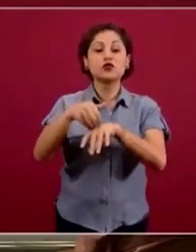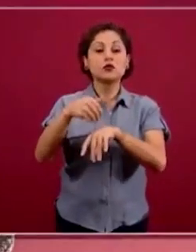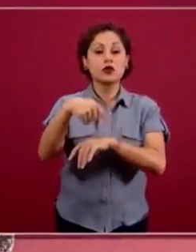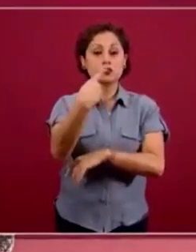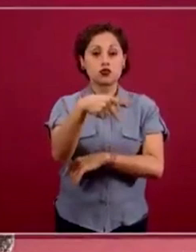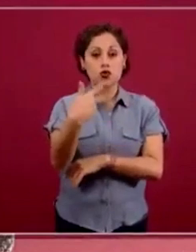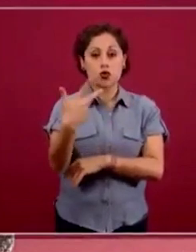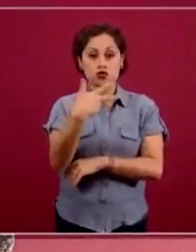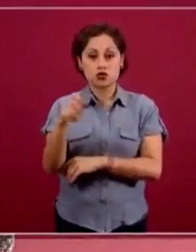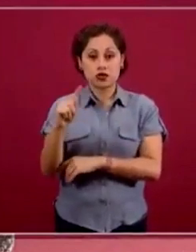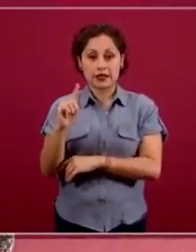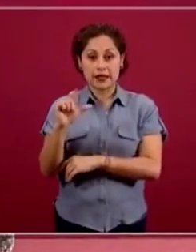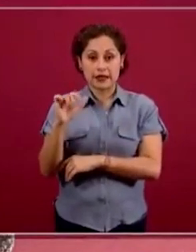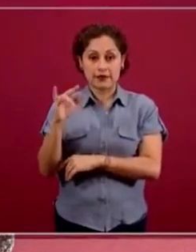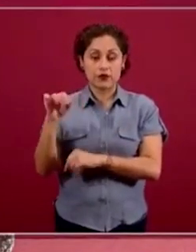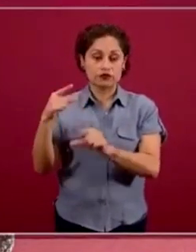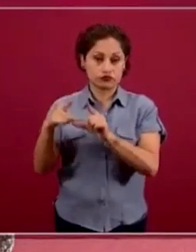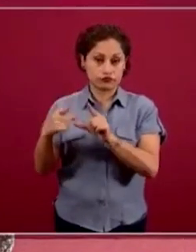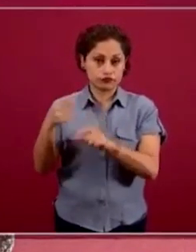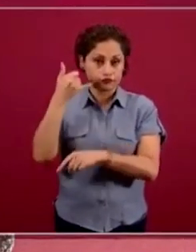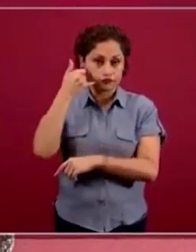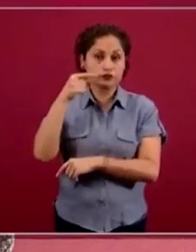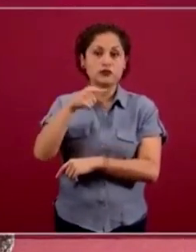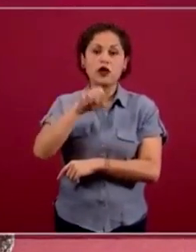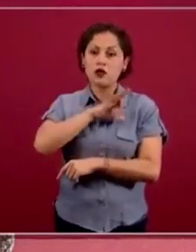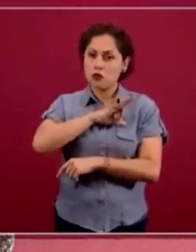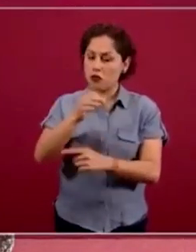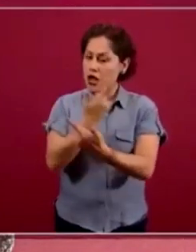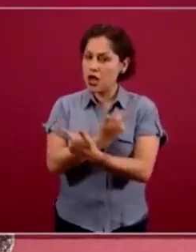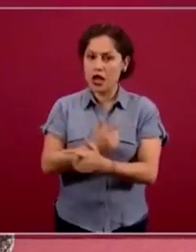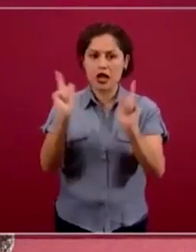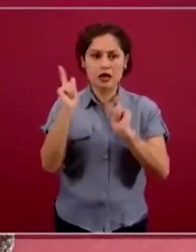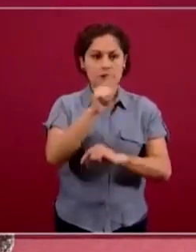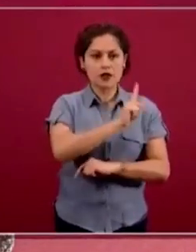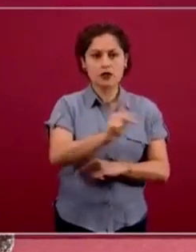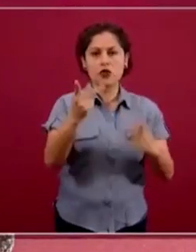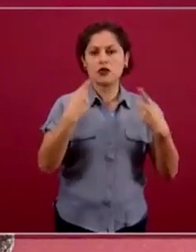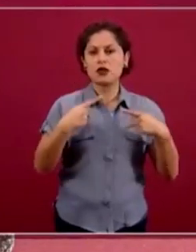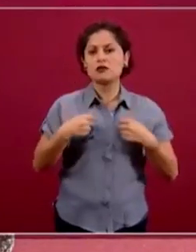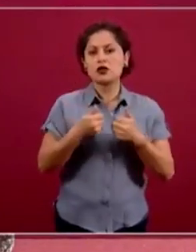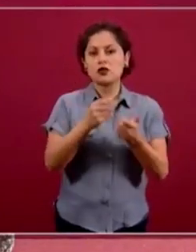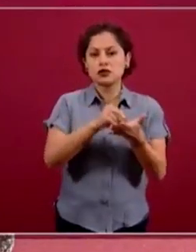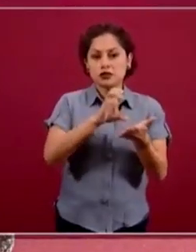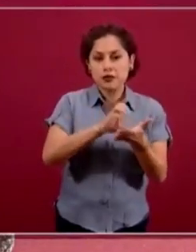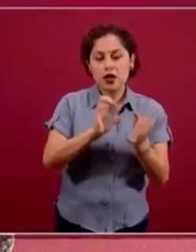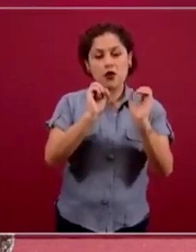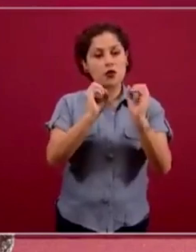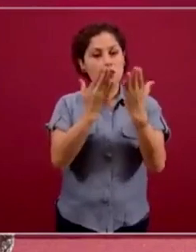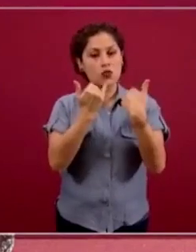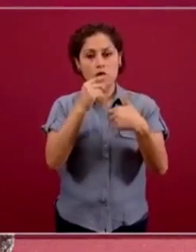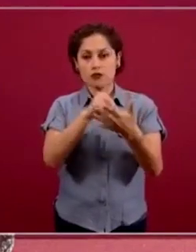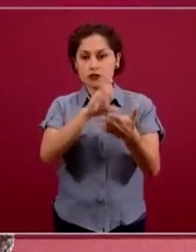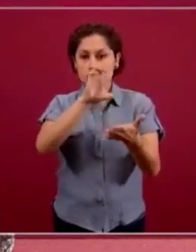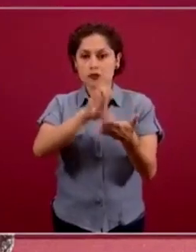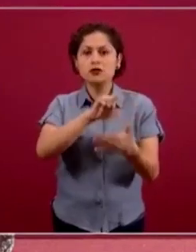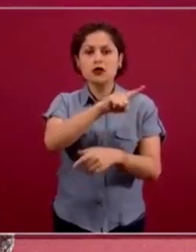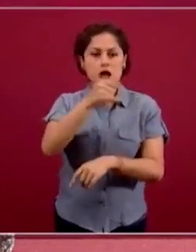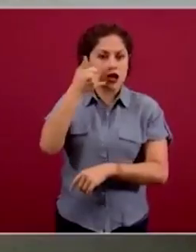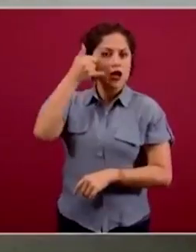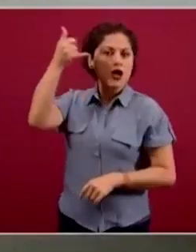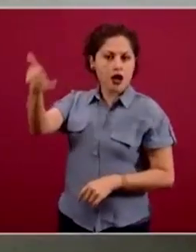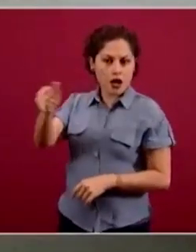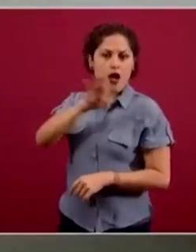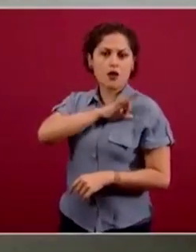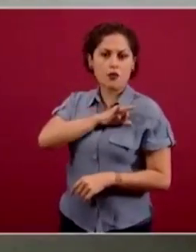a disposición de todas las personas con discapacidad o sin discapacidad que requieran de apoyo